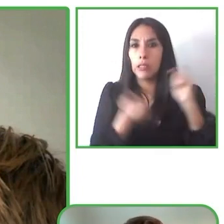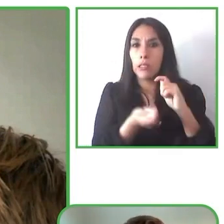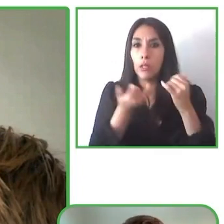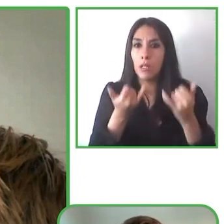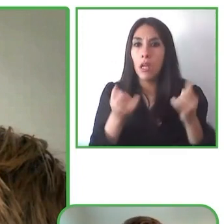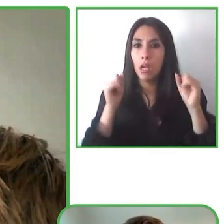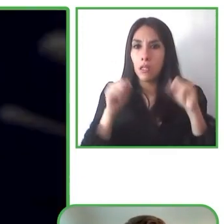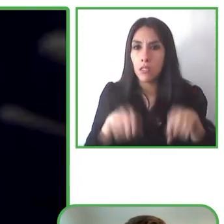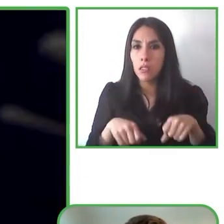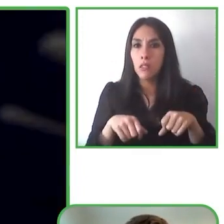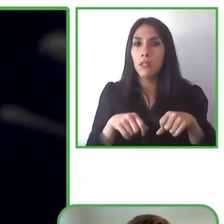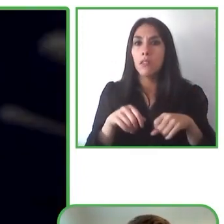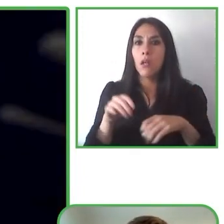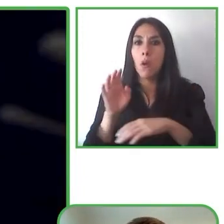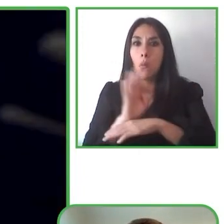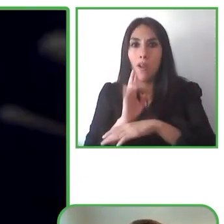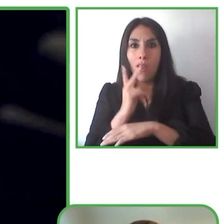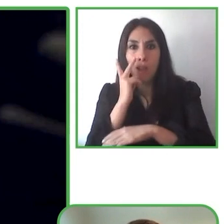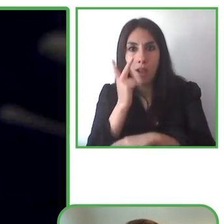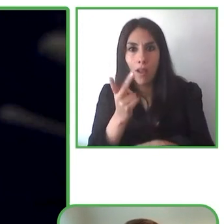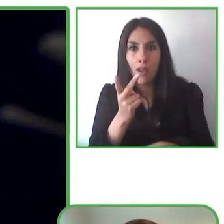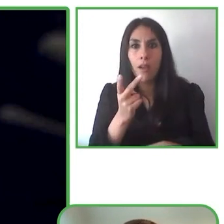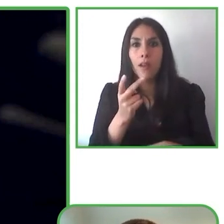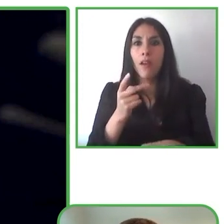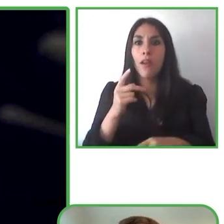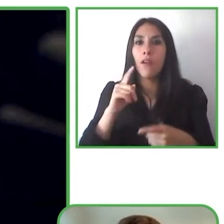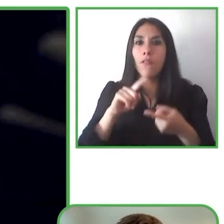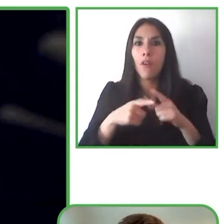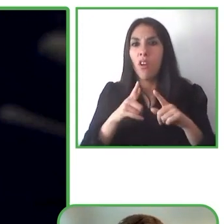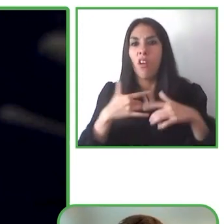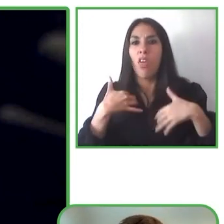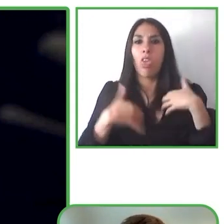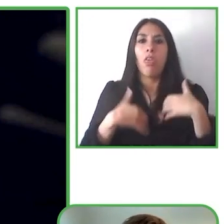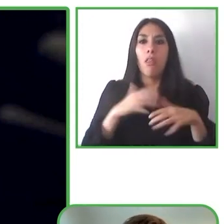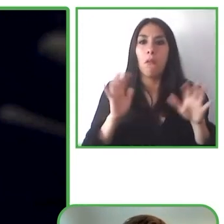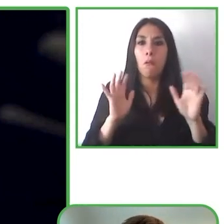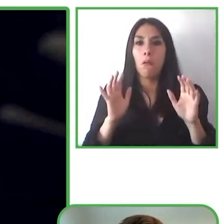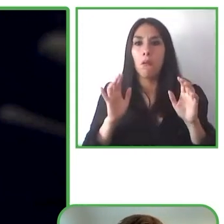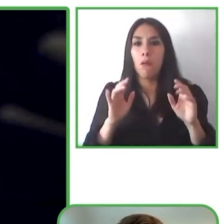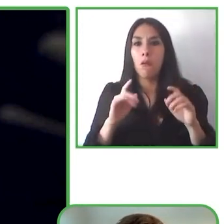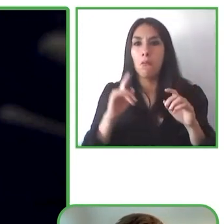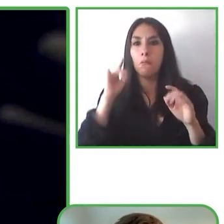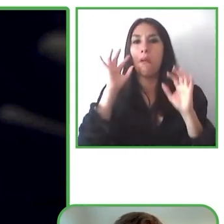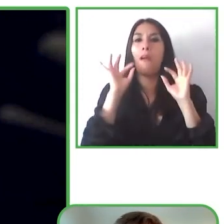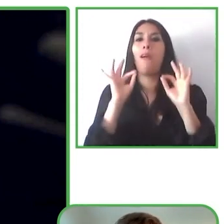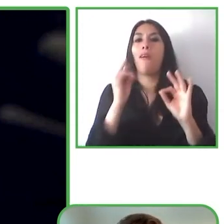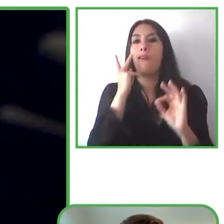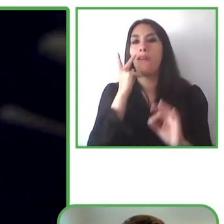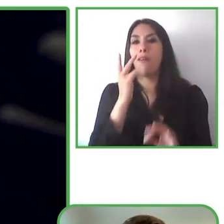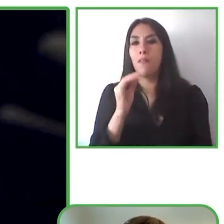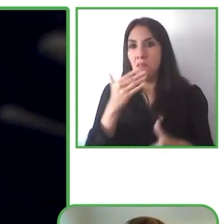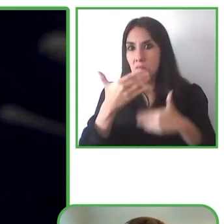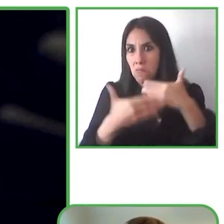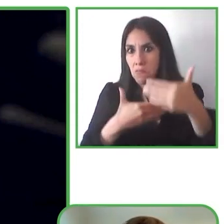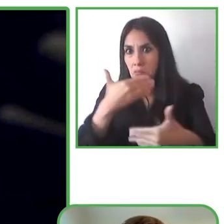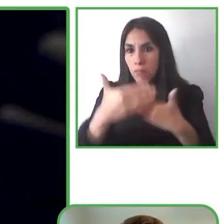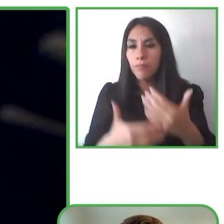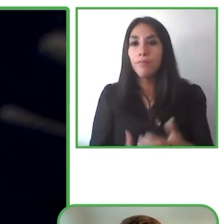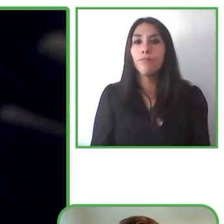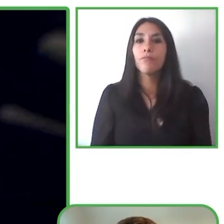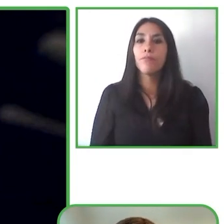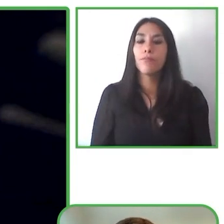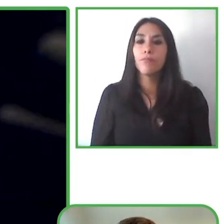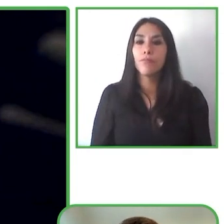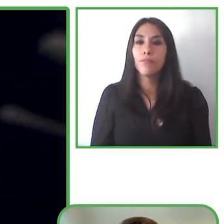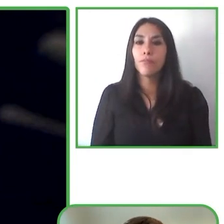sus amigos y escuchar la traducción y funciona a través de tu audífono en